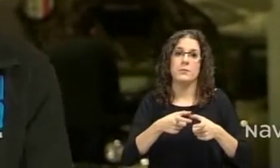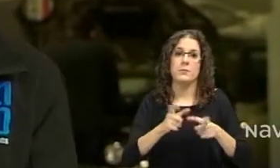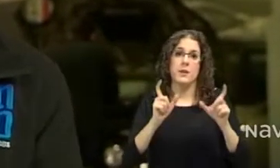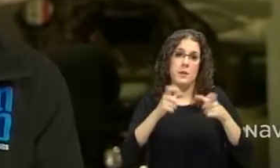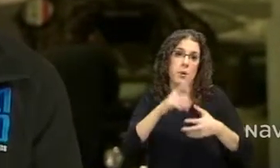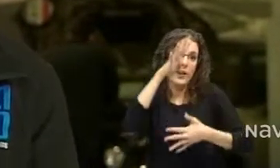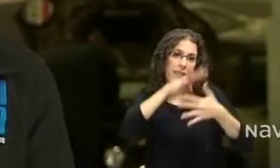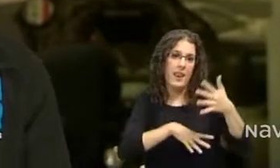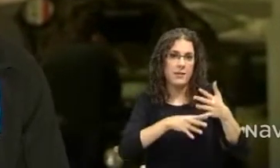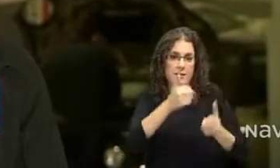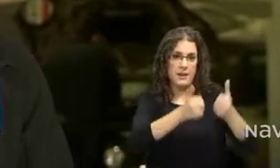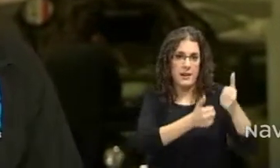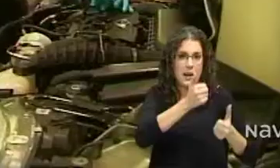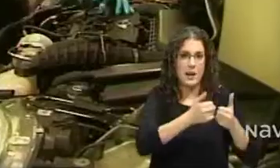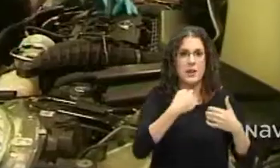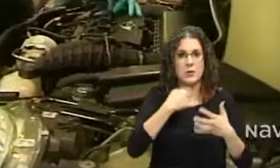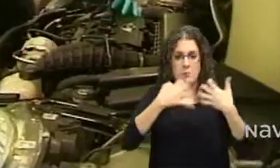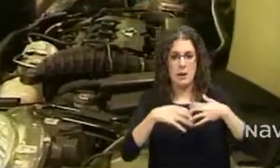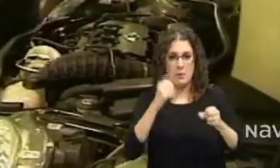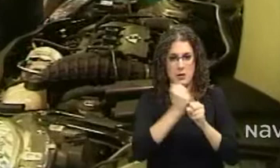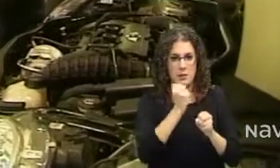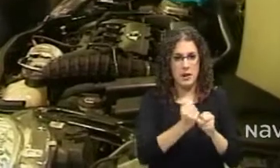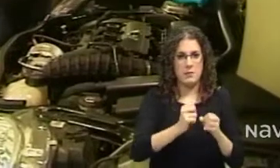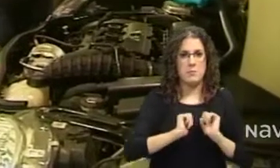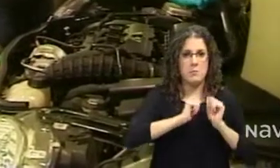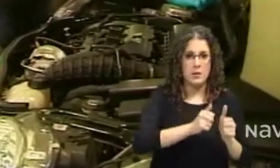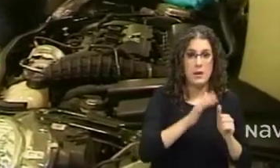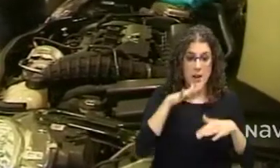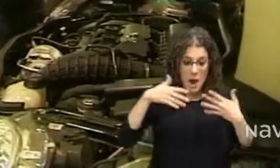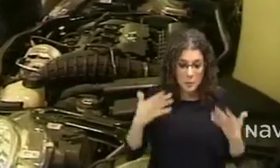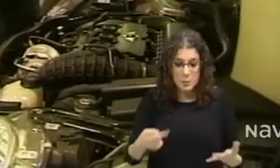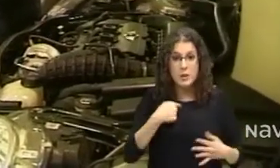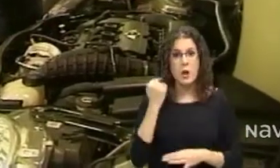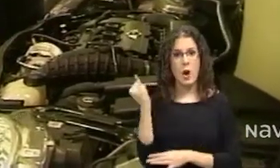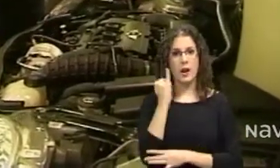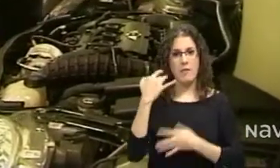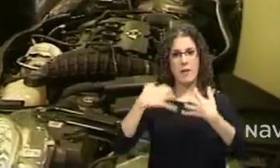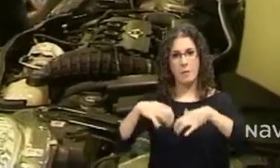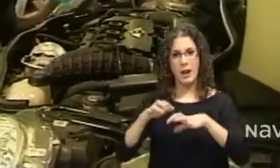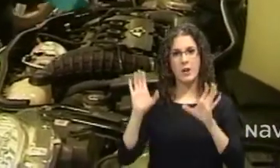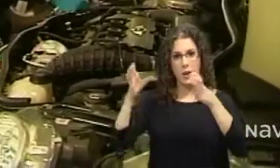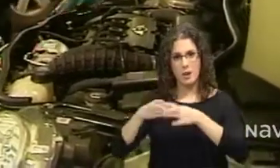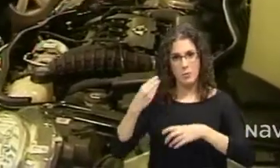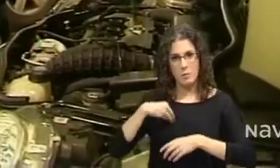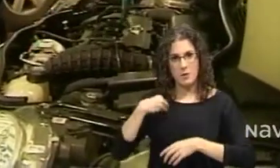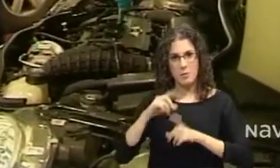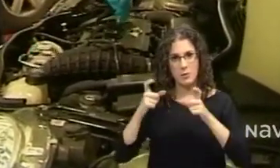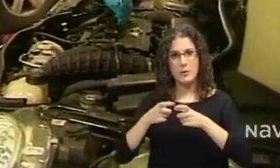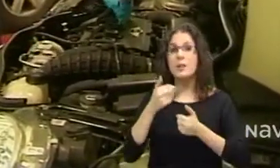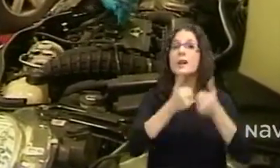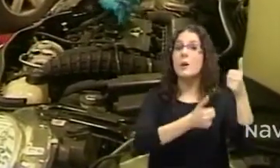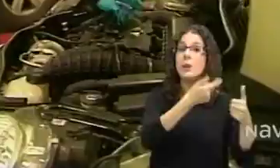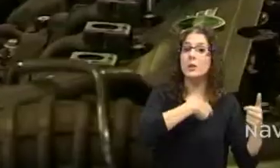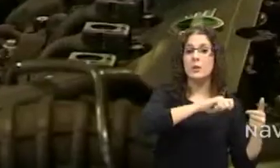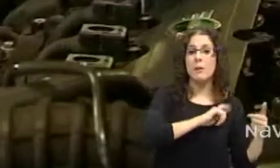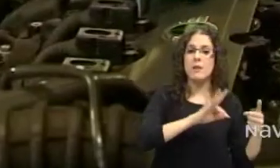equipo catalán, PCR, y hoy en día pues soy jefe de mecánicos de ese equipo y hacemos campeonato de España y campeonato